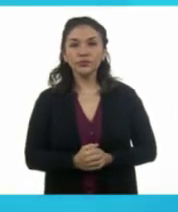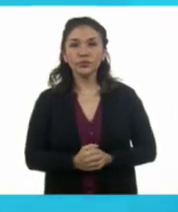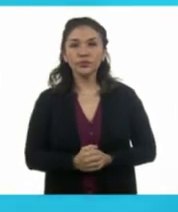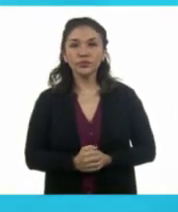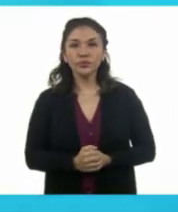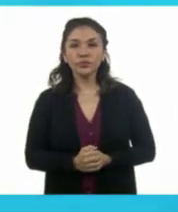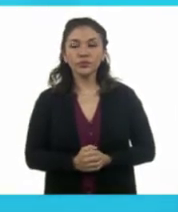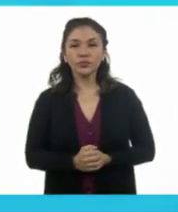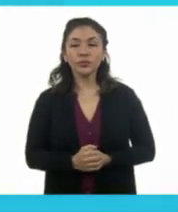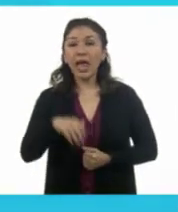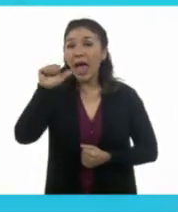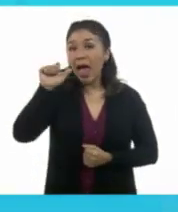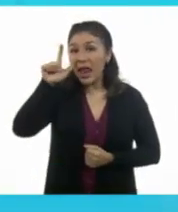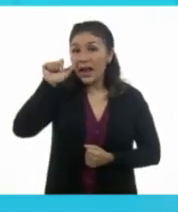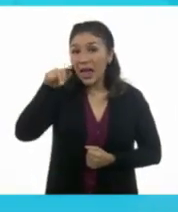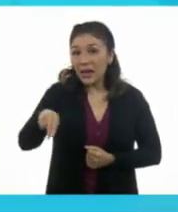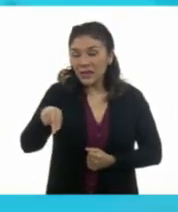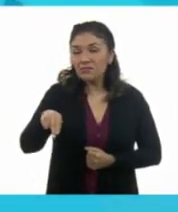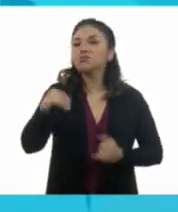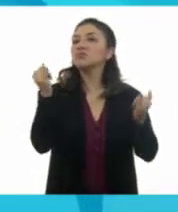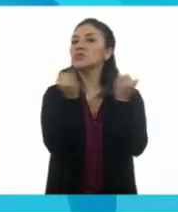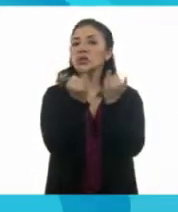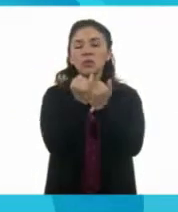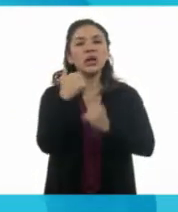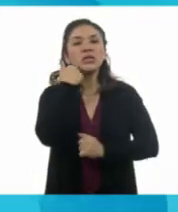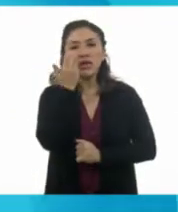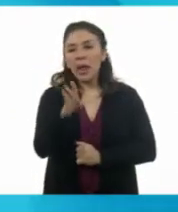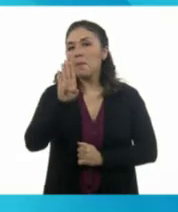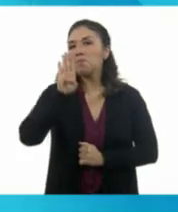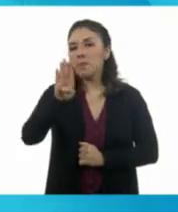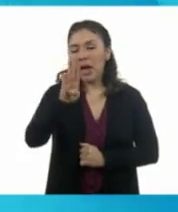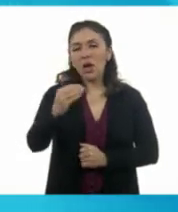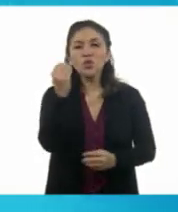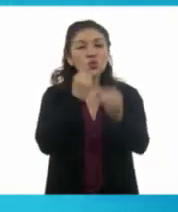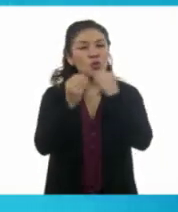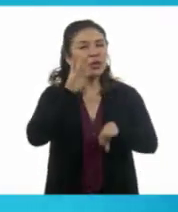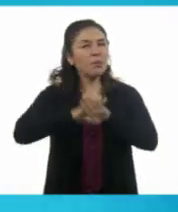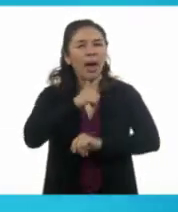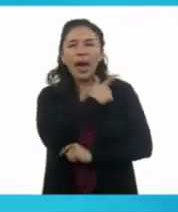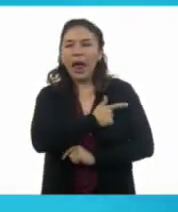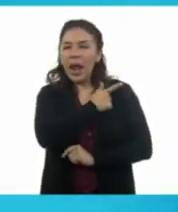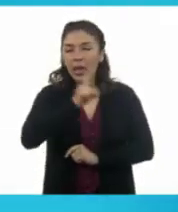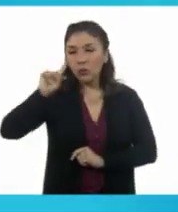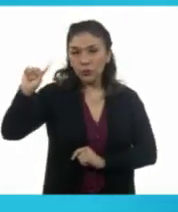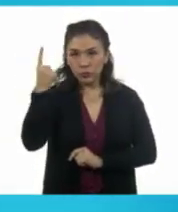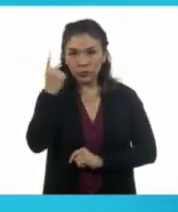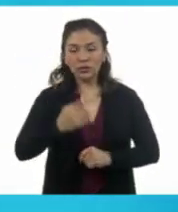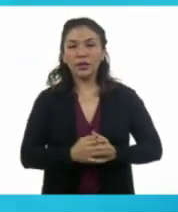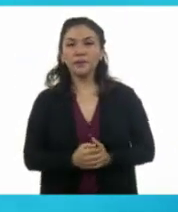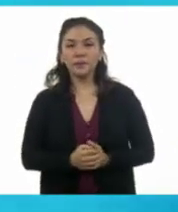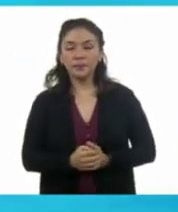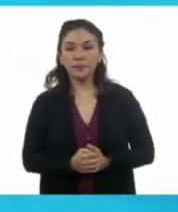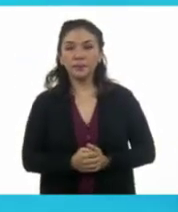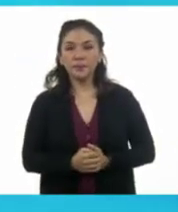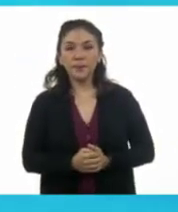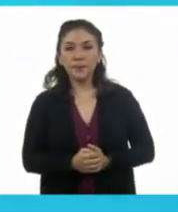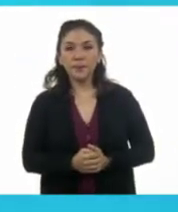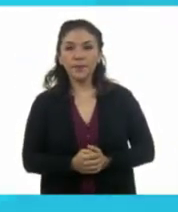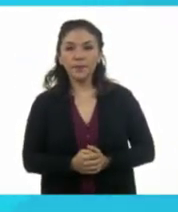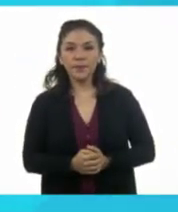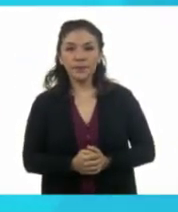Para Alan, también en el inciso B, mi comida favorita. Alan. Alan.